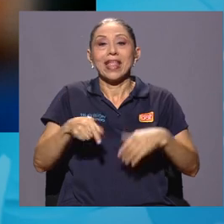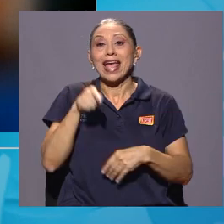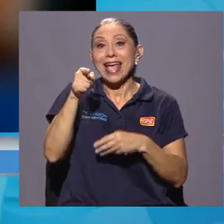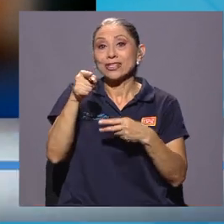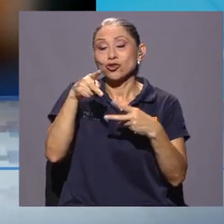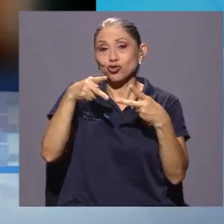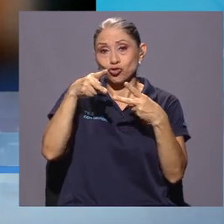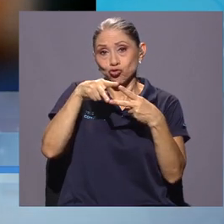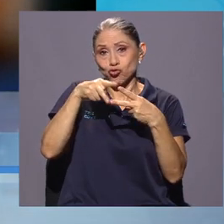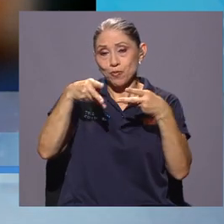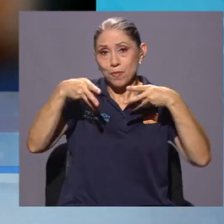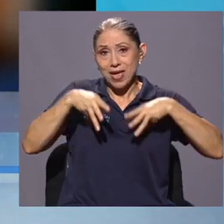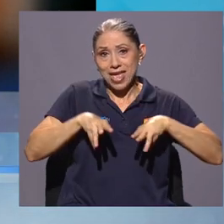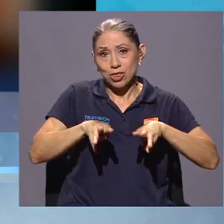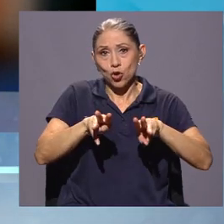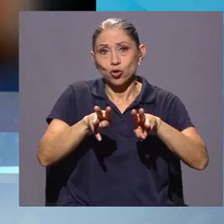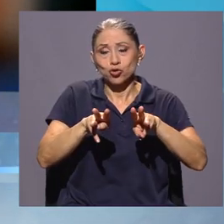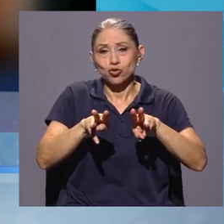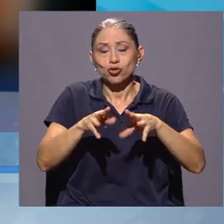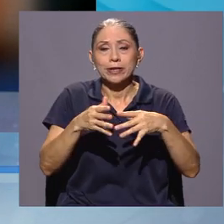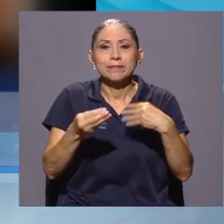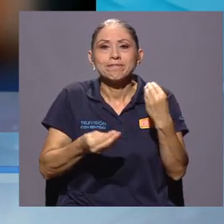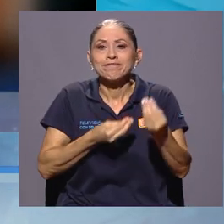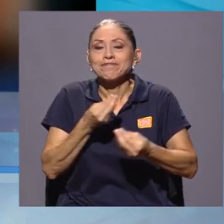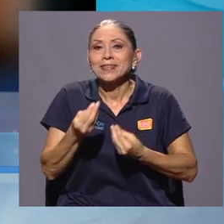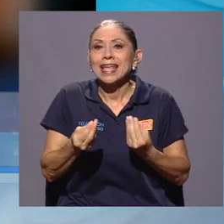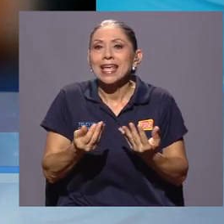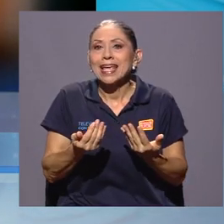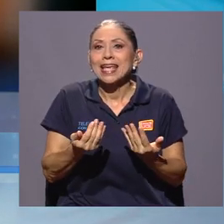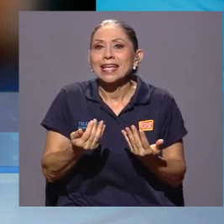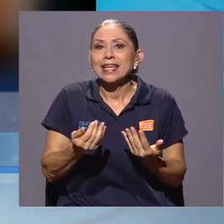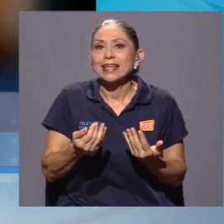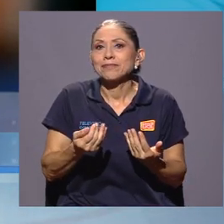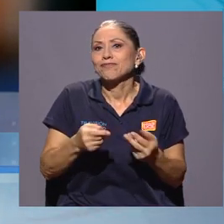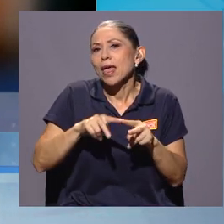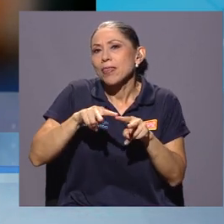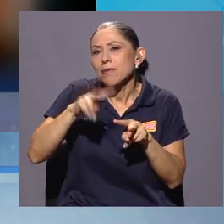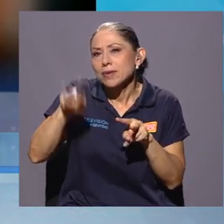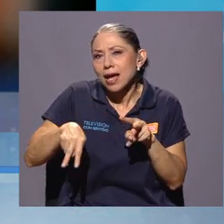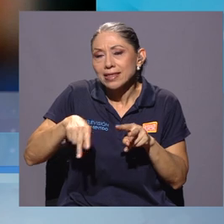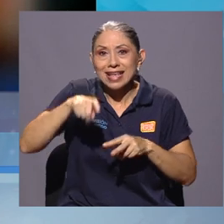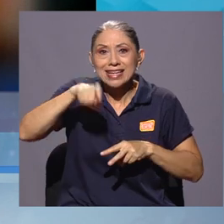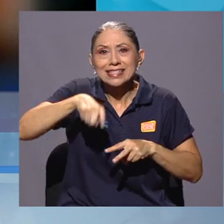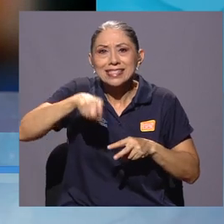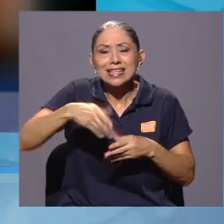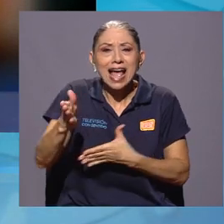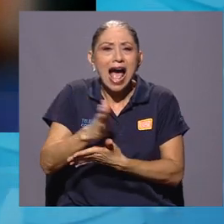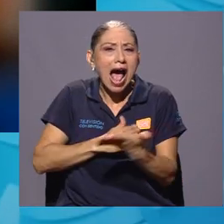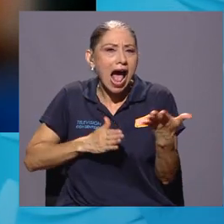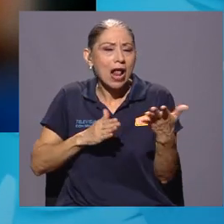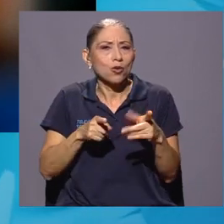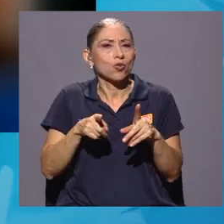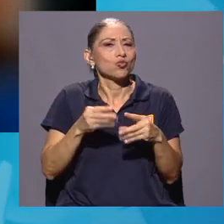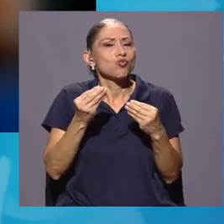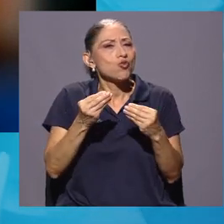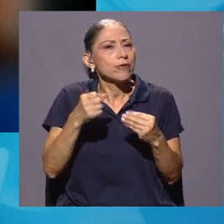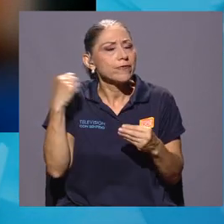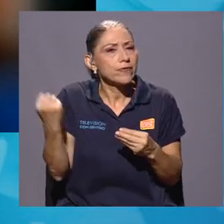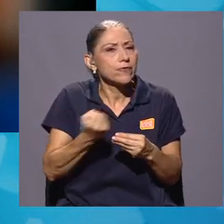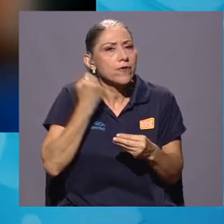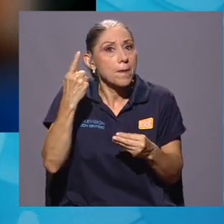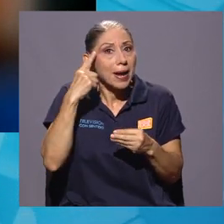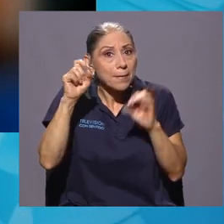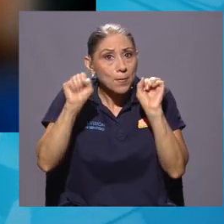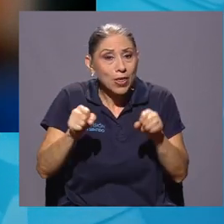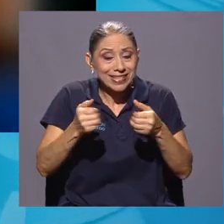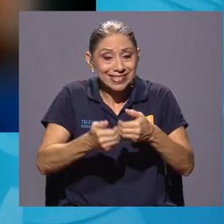la gran desventaja de que necesitan un alto gasto energético para poder separar el agua de los componentes que queremos